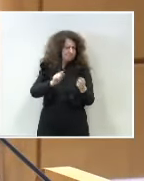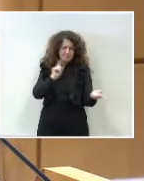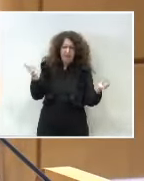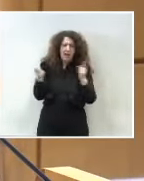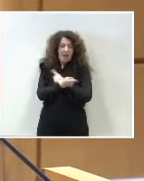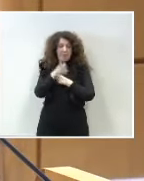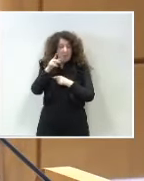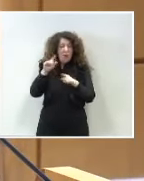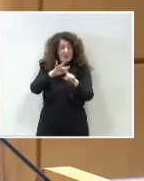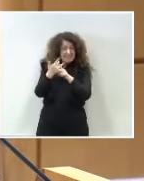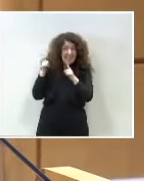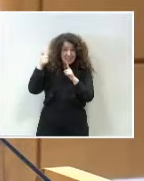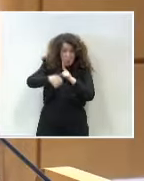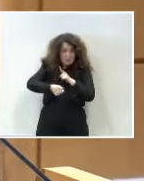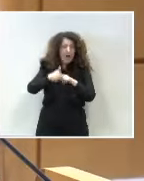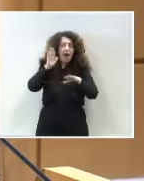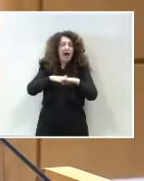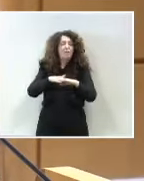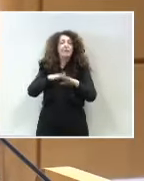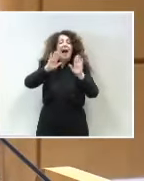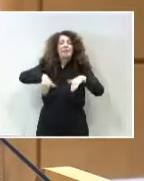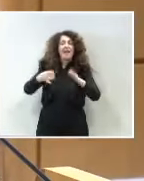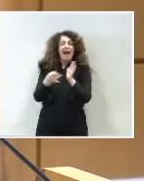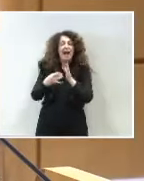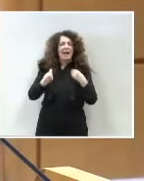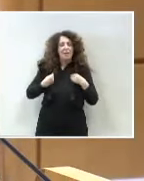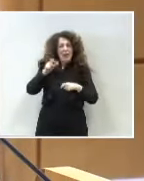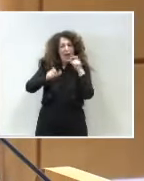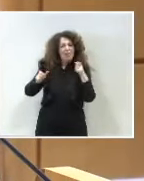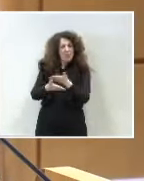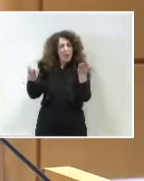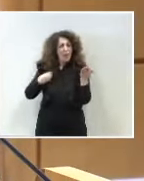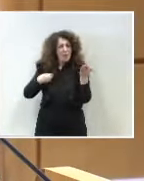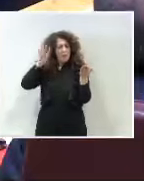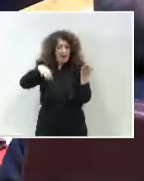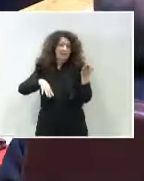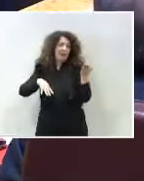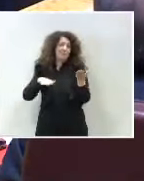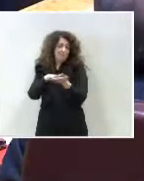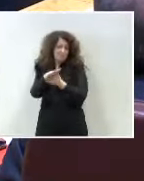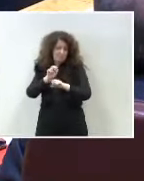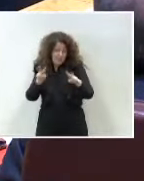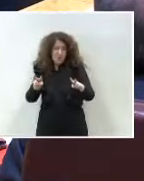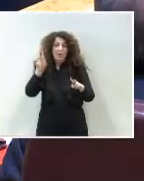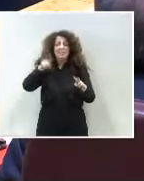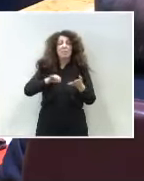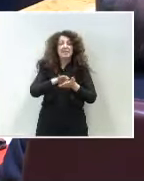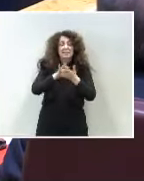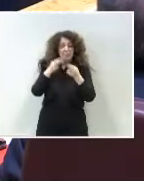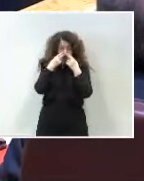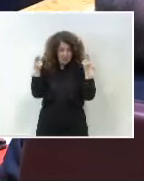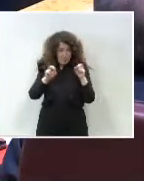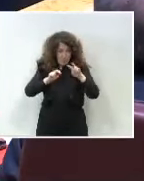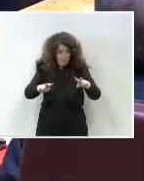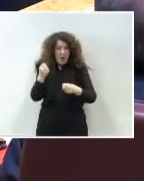influye en la calidad de vida de la ciudadanía en Cataluña, influye en nuestros servicios públicos, influye en el desarrollo de nuestra economía y, por